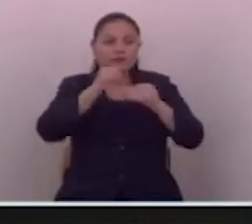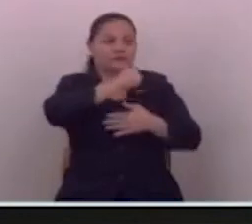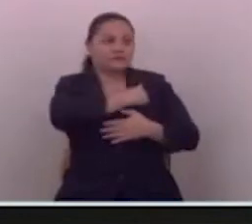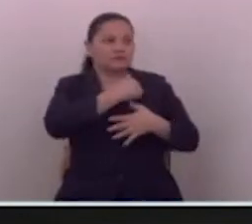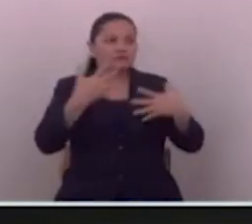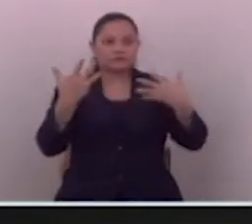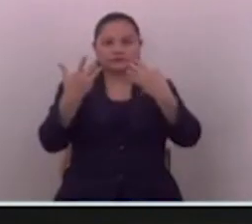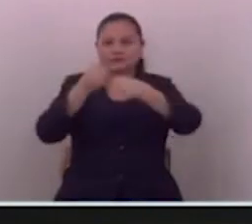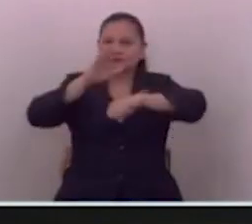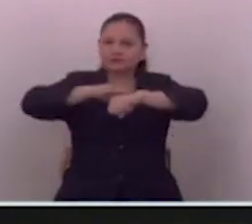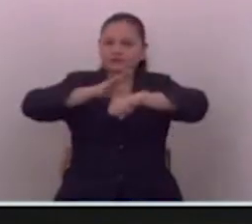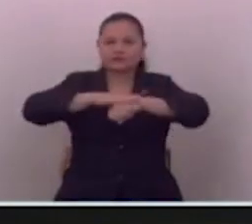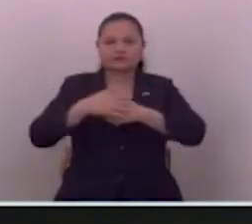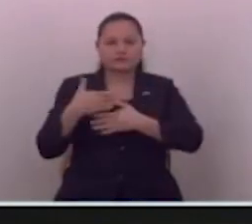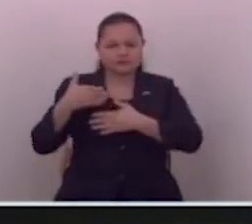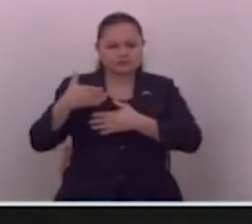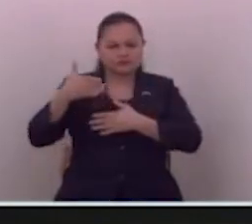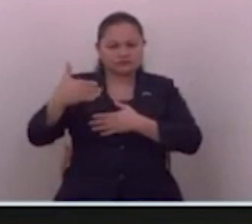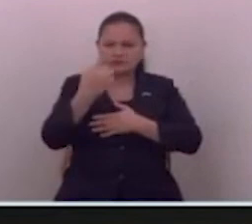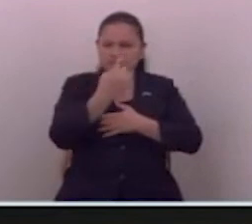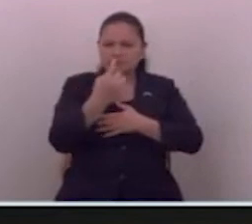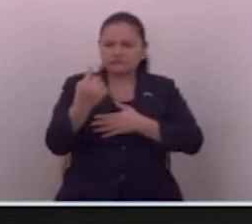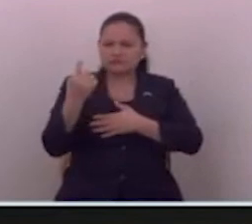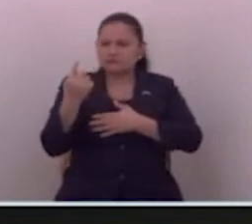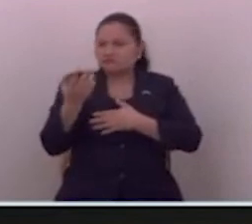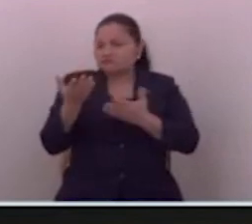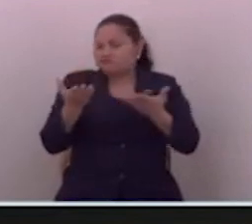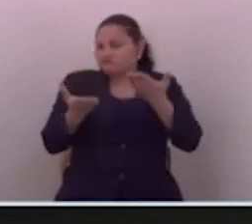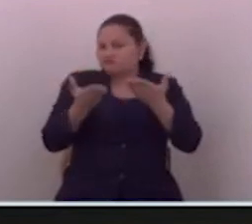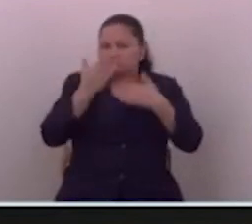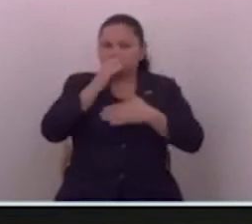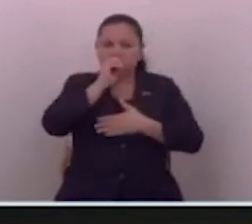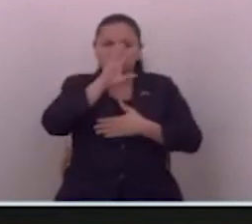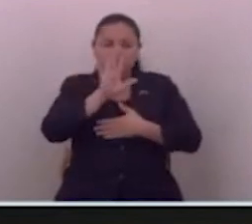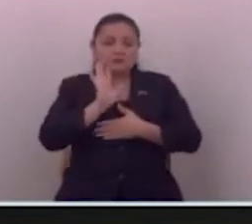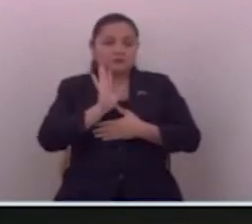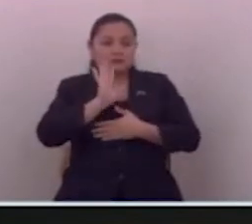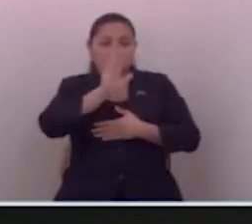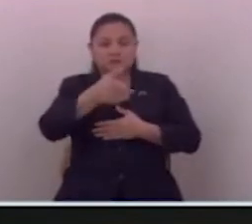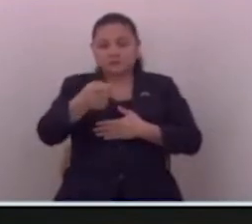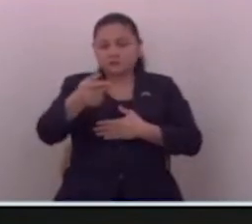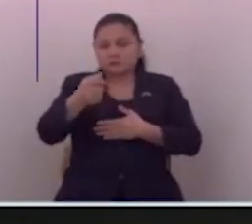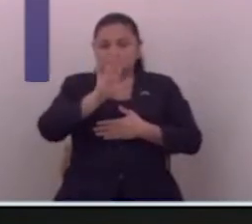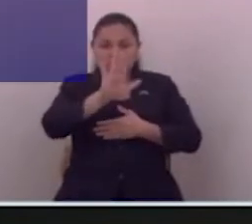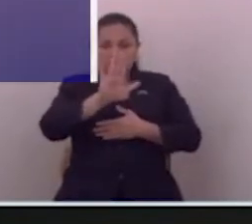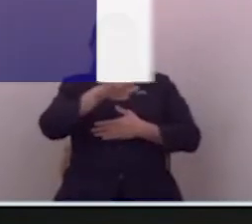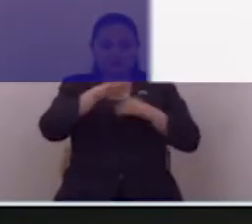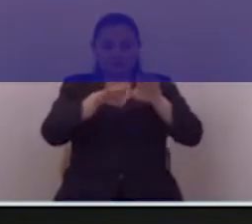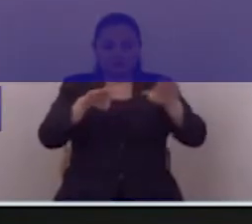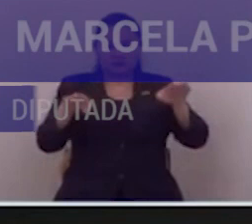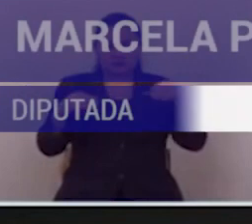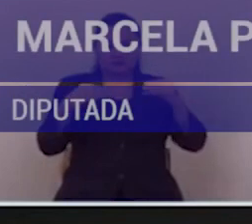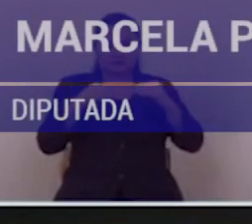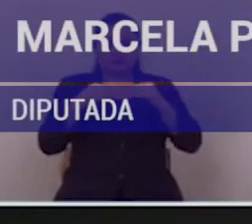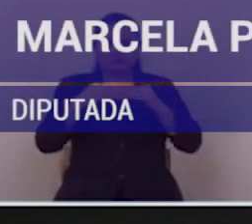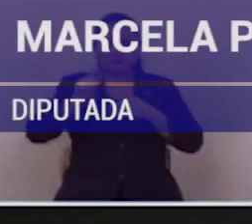sociedad. Por muchísimos años, las personas de alguna manera decían, bueno, lo tiene la PNC, y no solo la PNC,